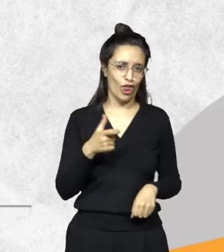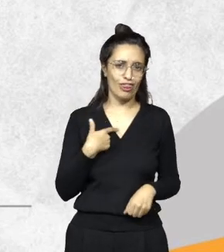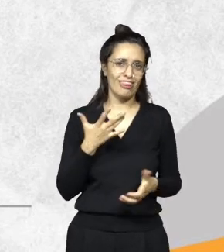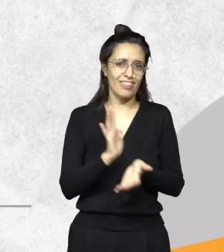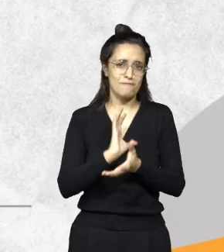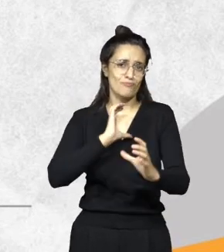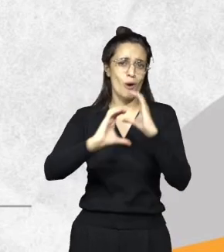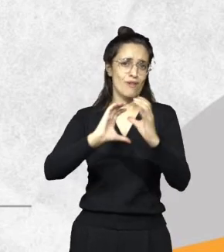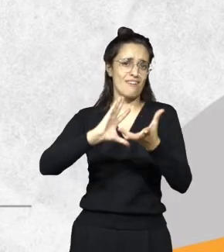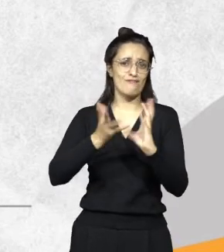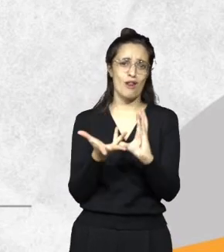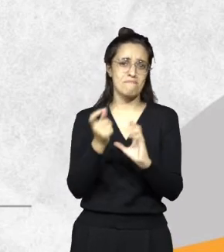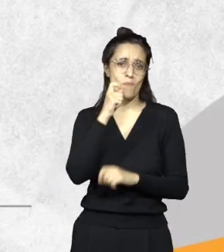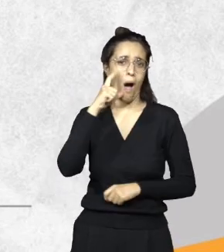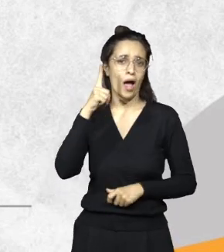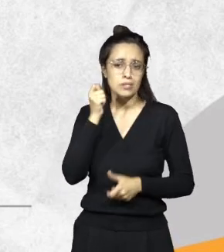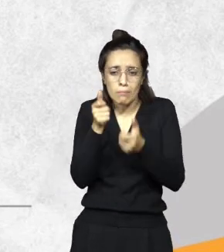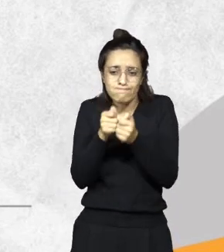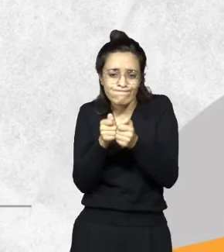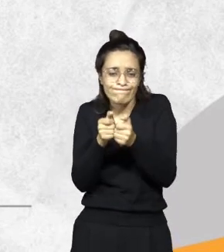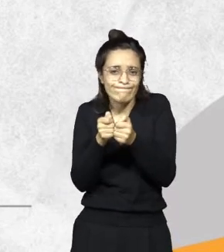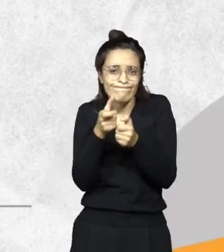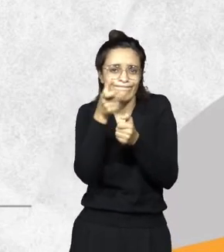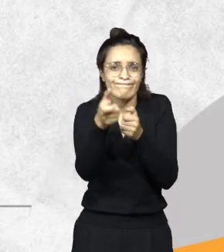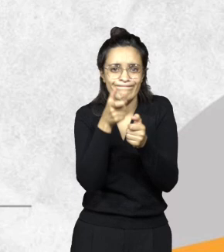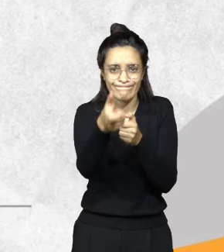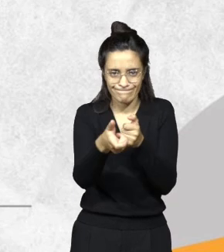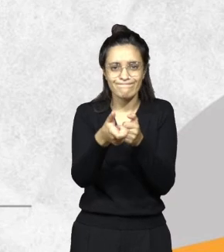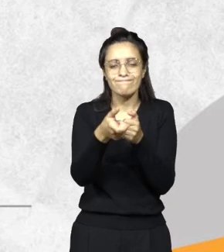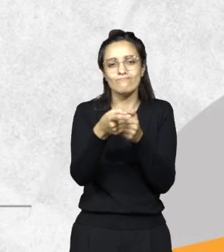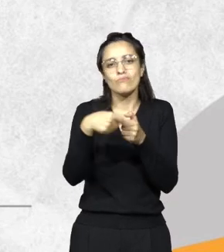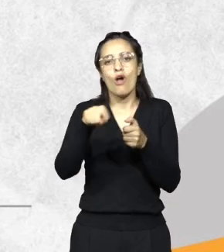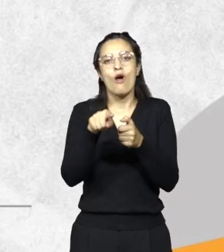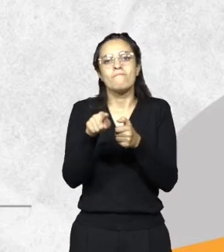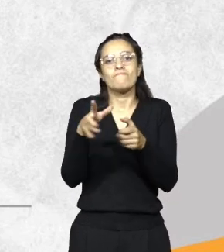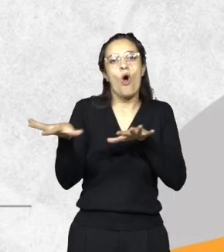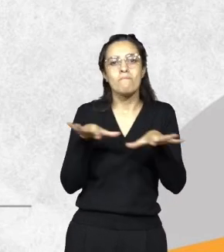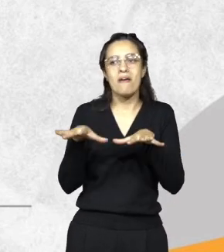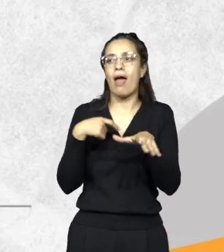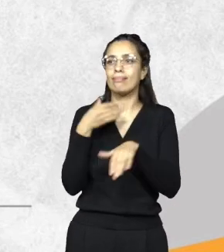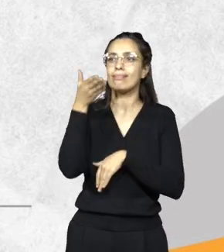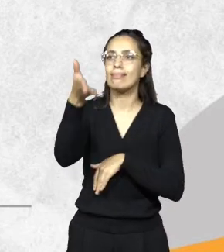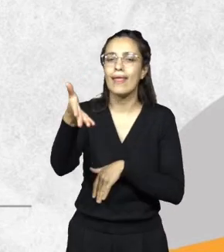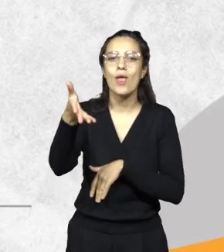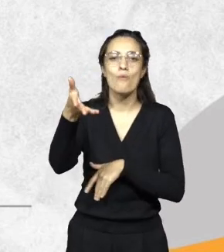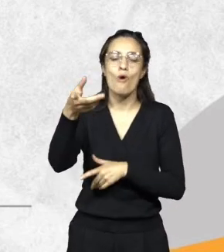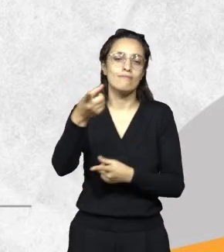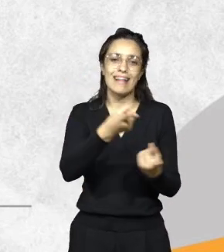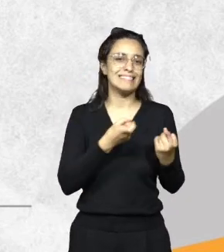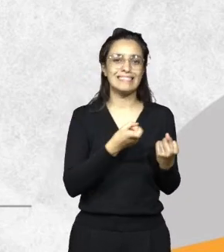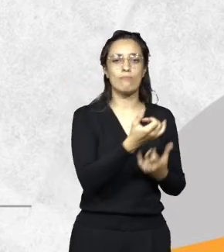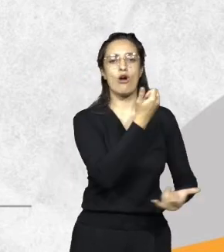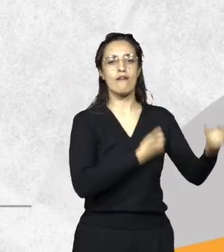dato que necesitamos en la diaria sobre cada operativo que organizamos y que necesitamos que nos informen, tiene